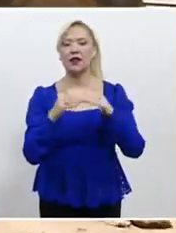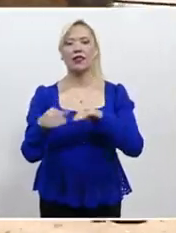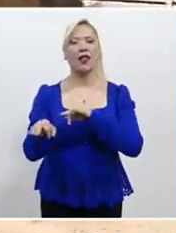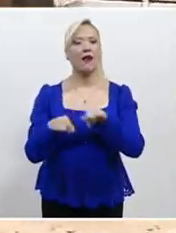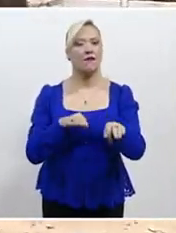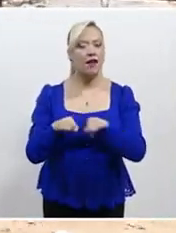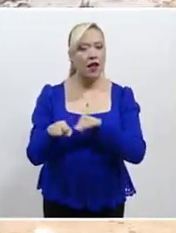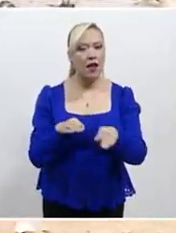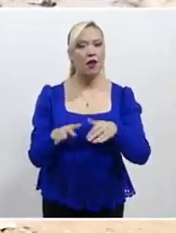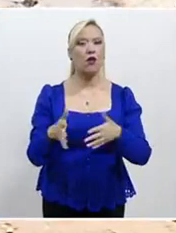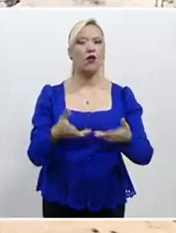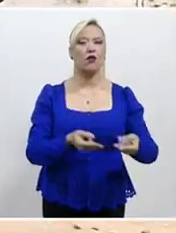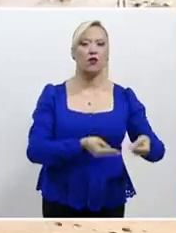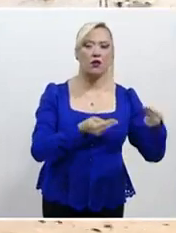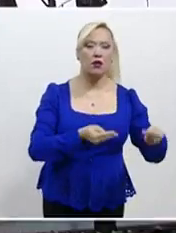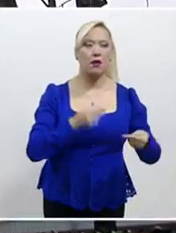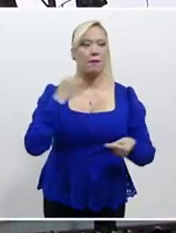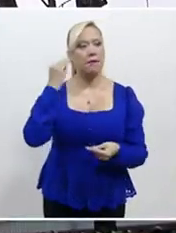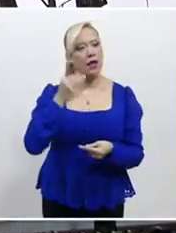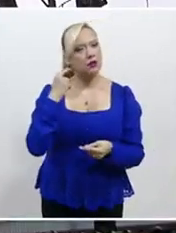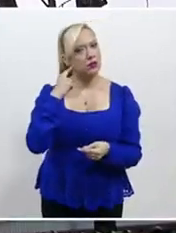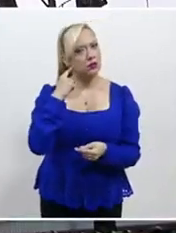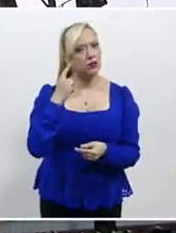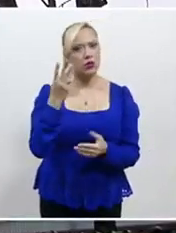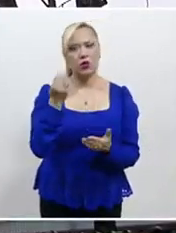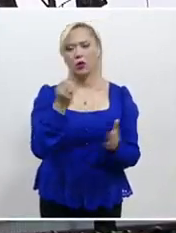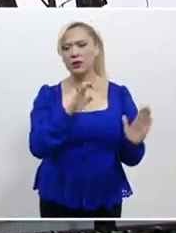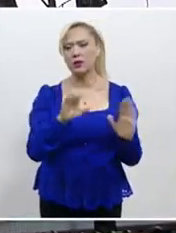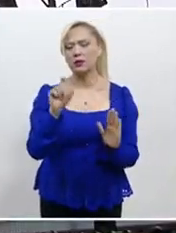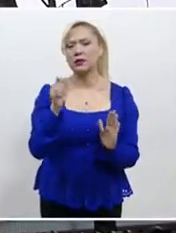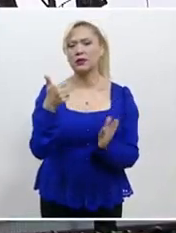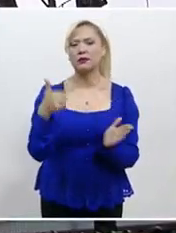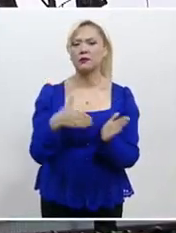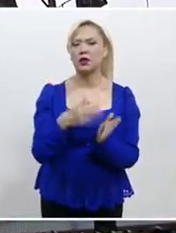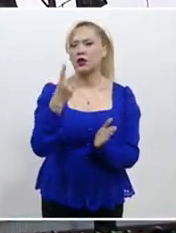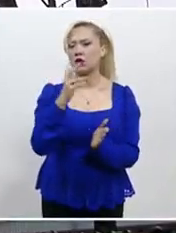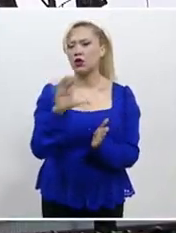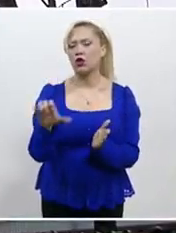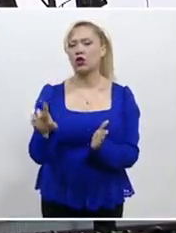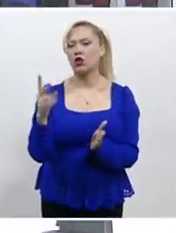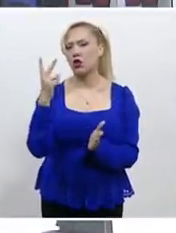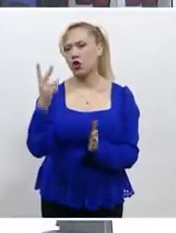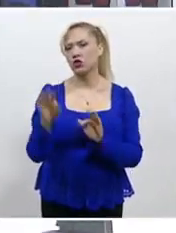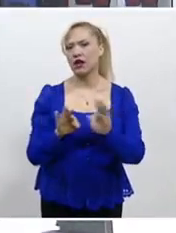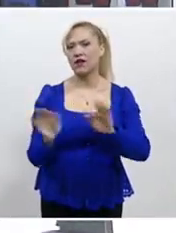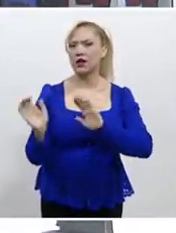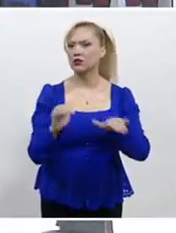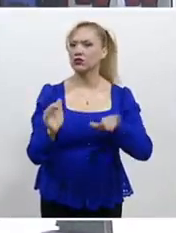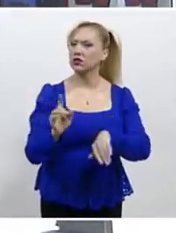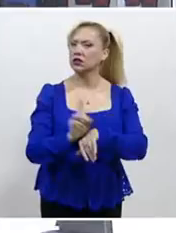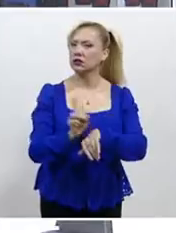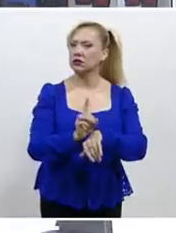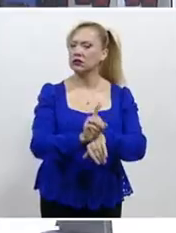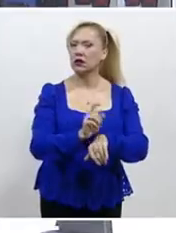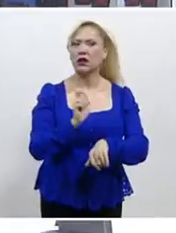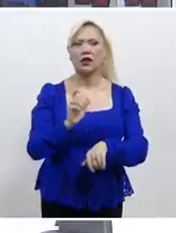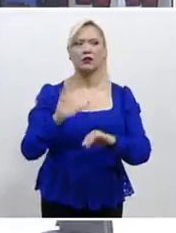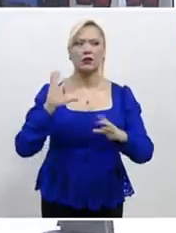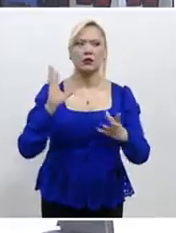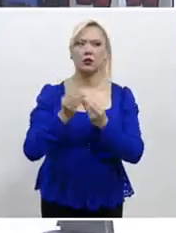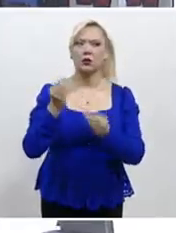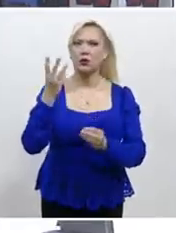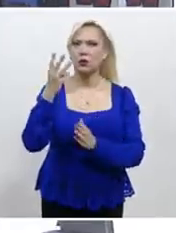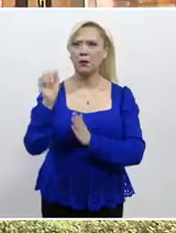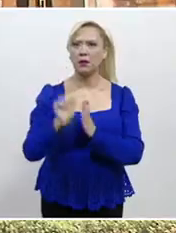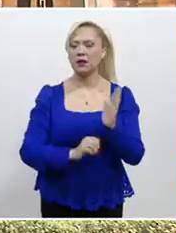empleo, hasta marzo se estima un aumento de 926,202 empleos formales. A nivel nacional, respecto